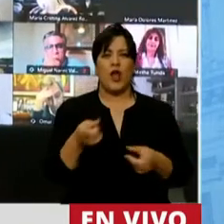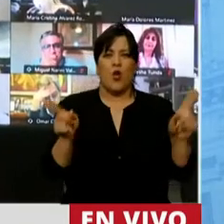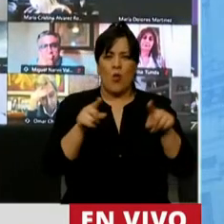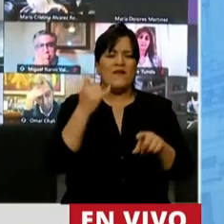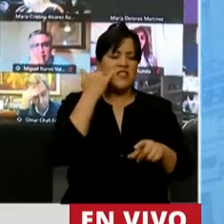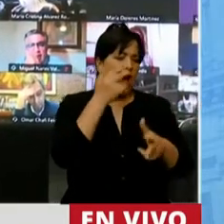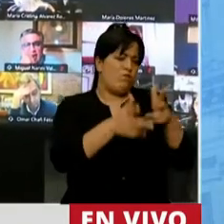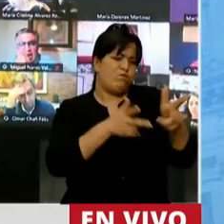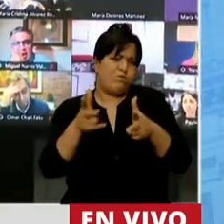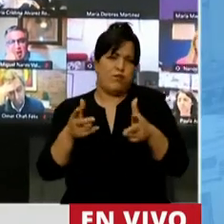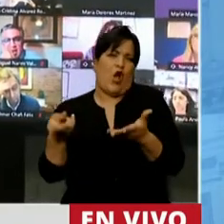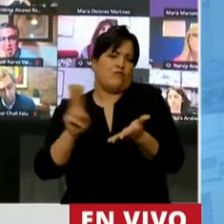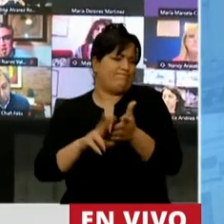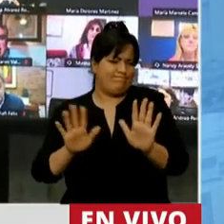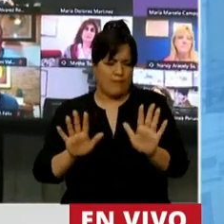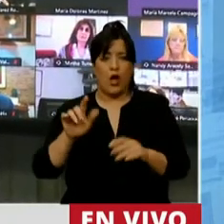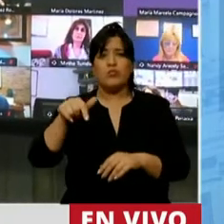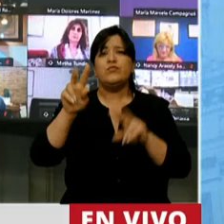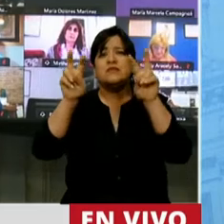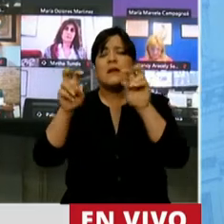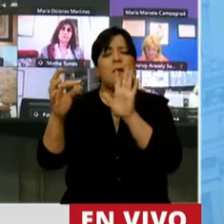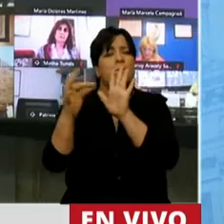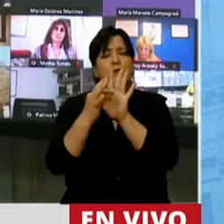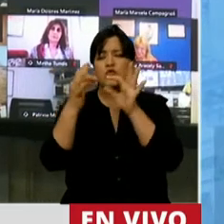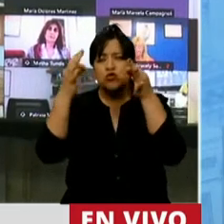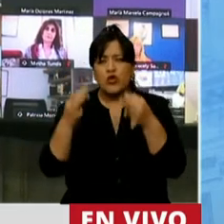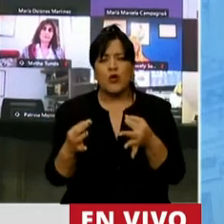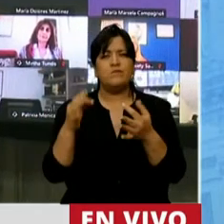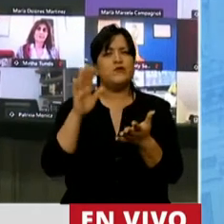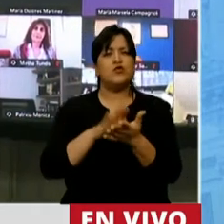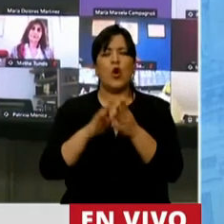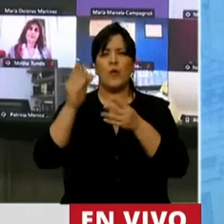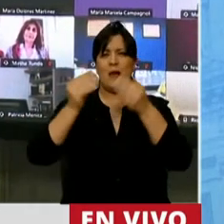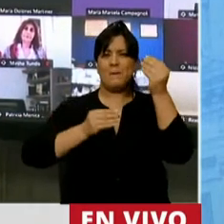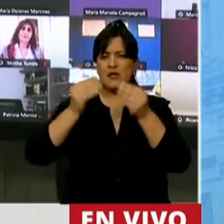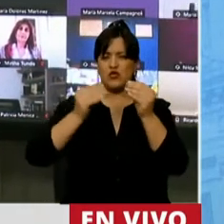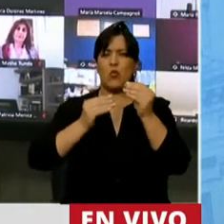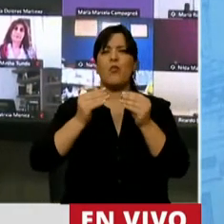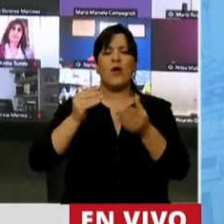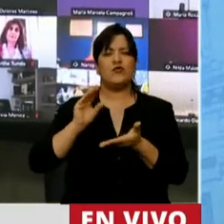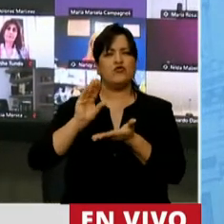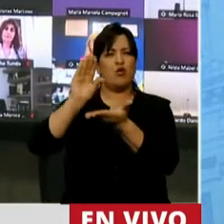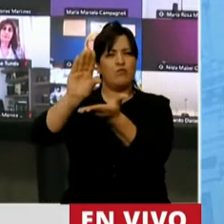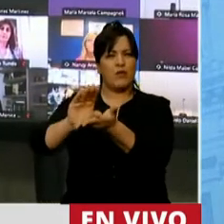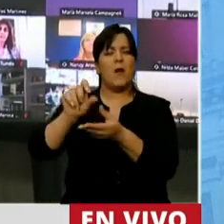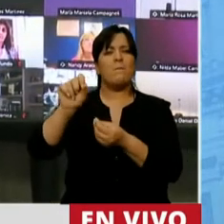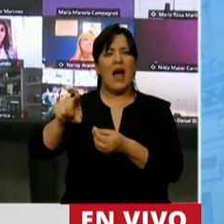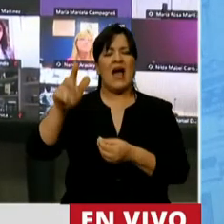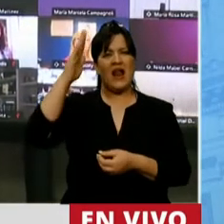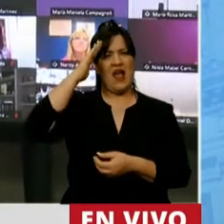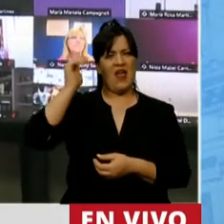se han hablado y es referido a la cuestión del presupuesto destinado a la defensa nacional.